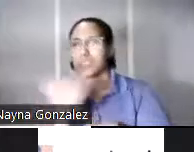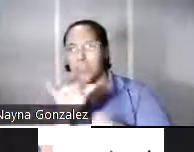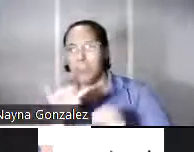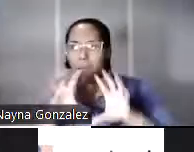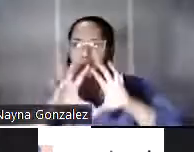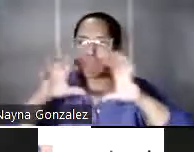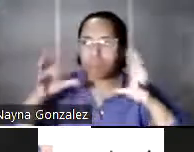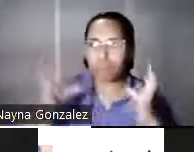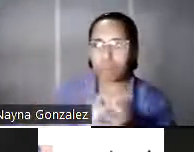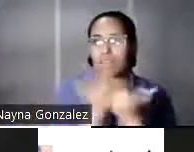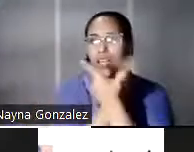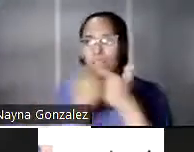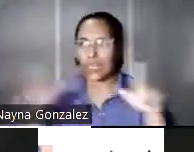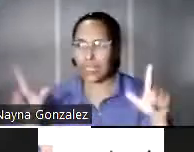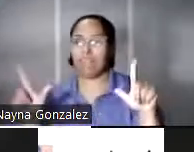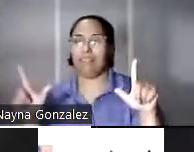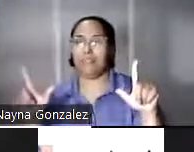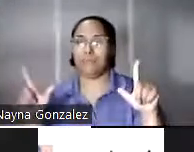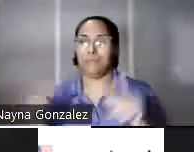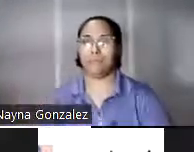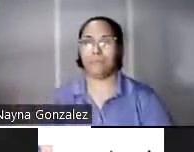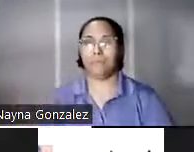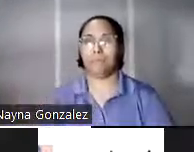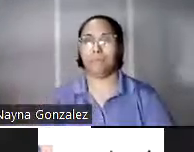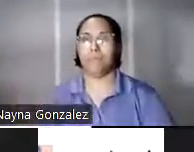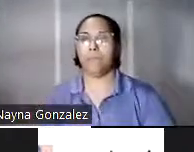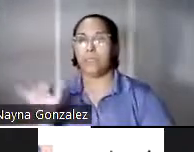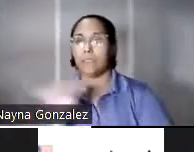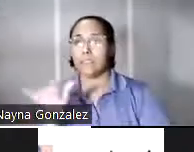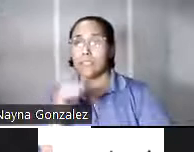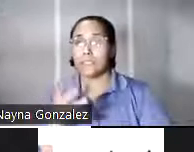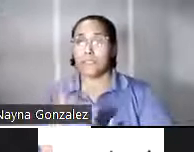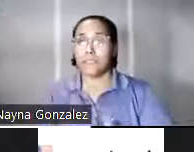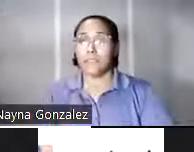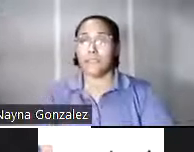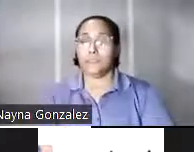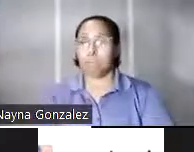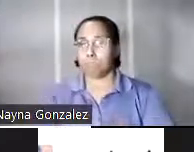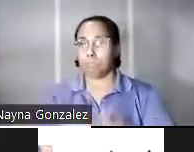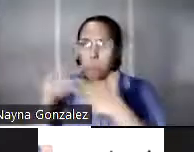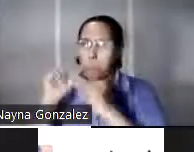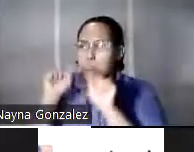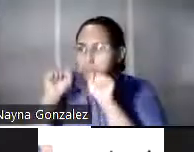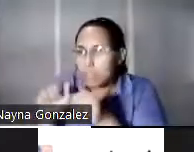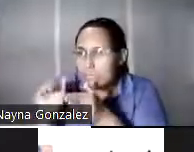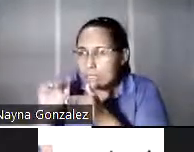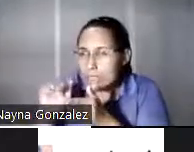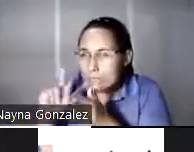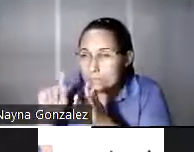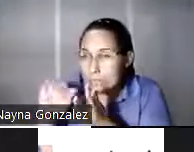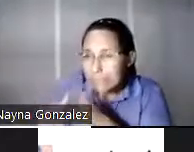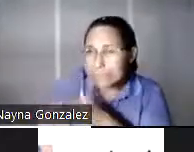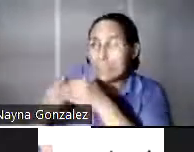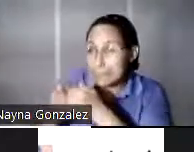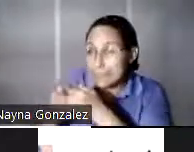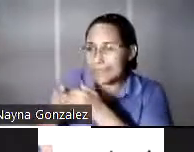libre, ¿verdad? En términos de formatos. Además, podría dar paso, ¿verdad? Esta reconfiguración de la que les estoy